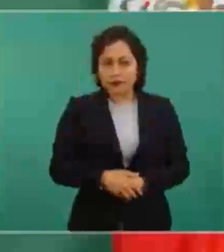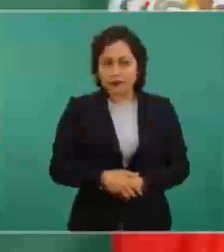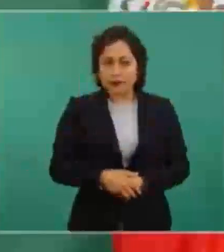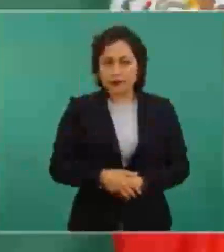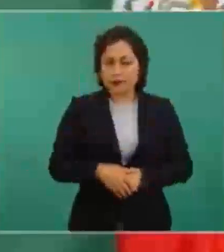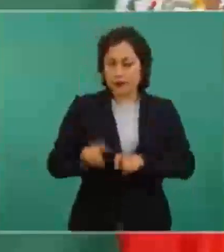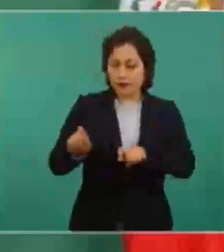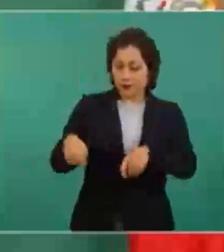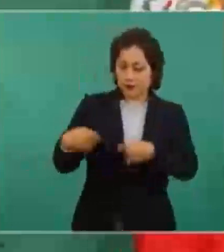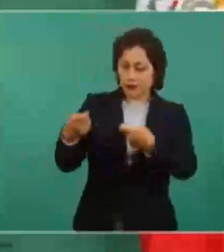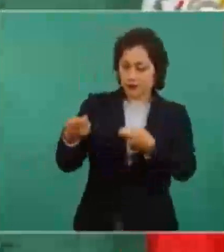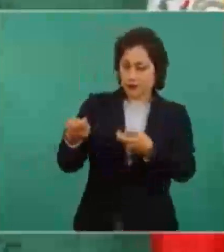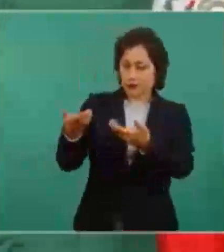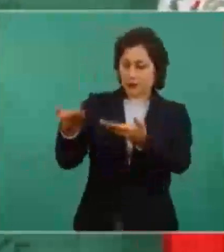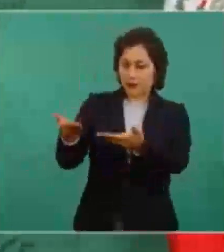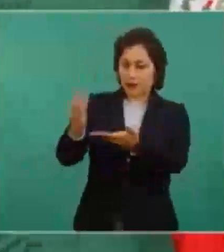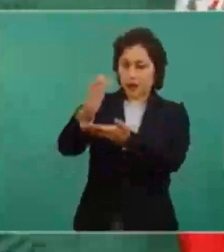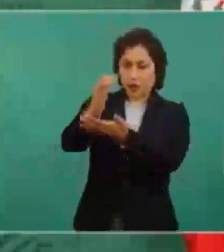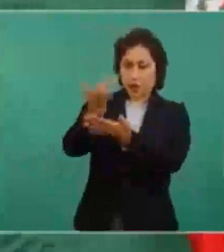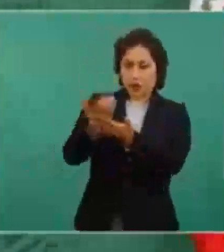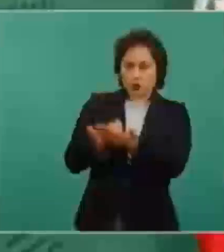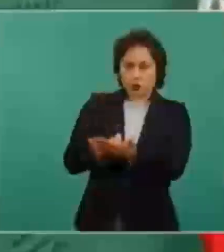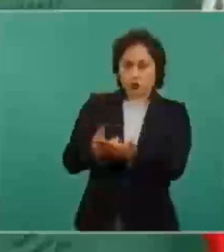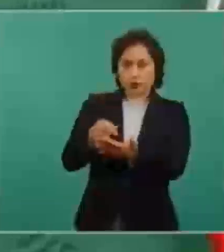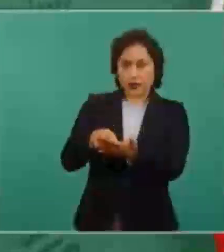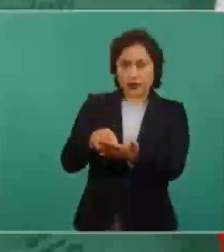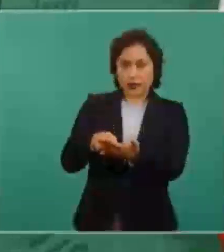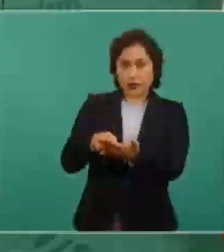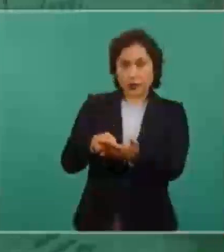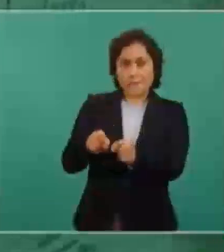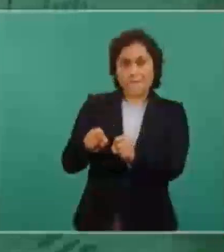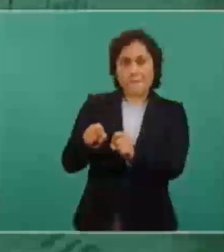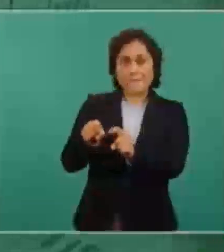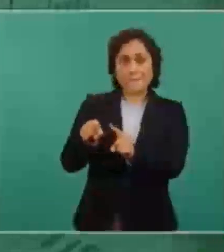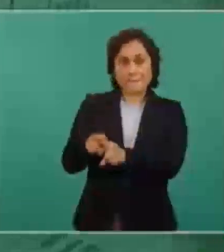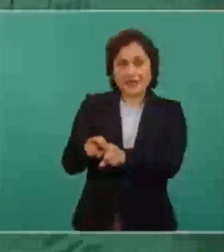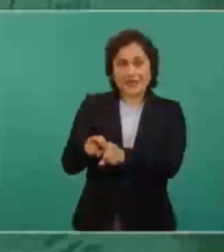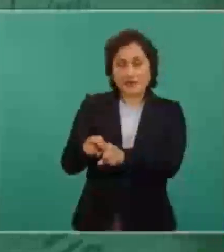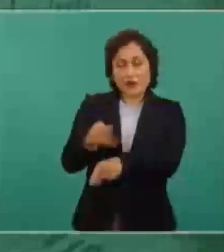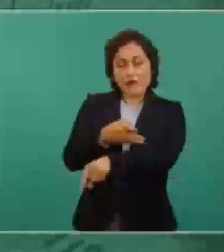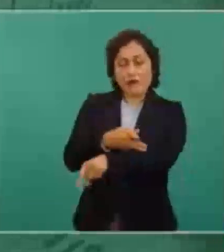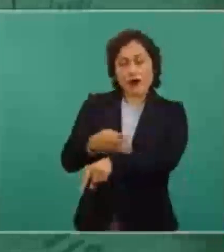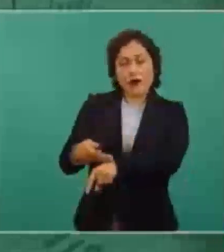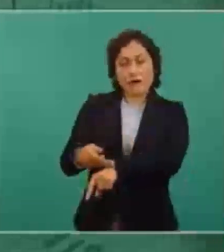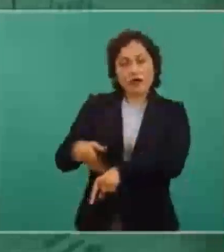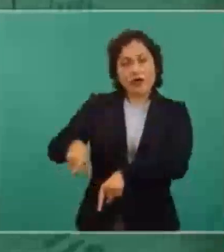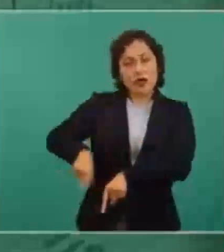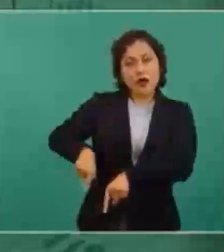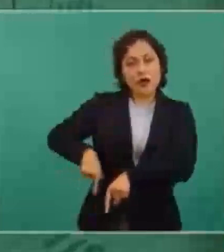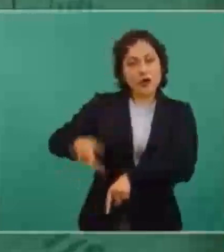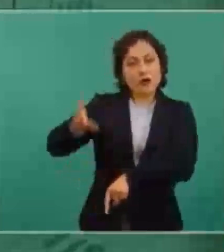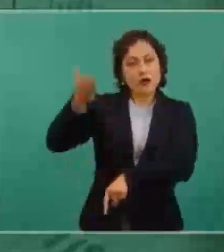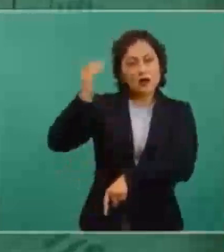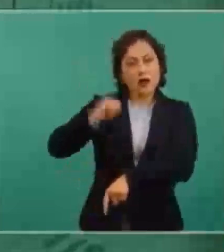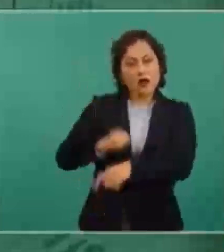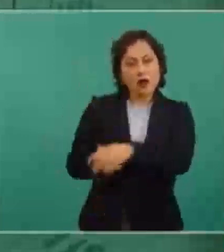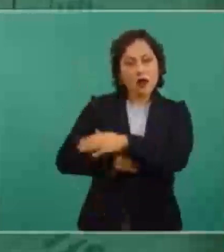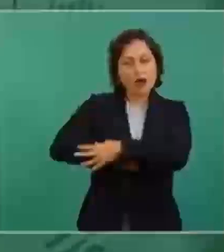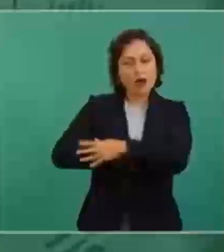Entregaron las concesiones a los allegados de los altos funcionarios públicos, familiares